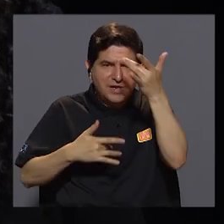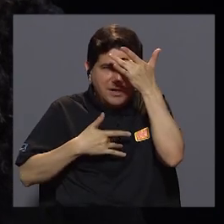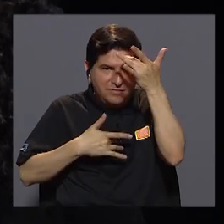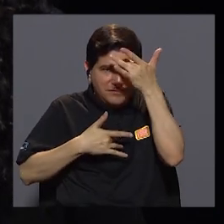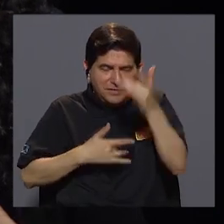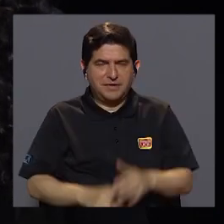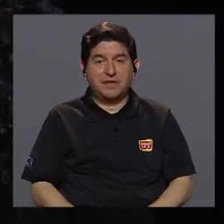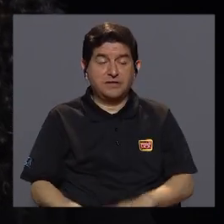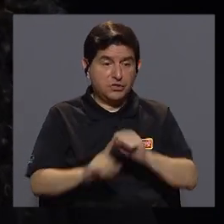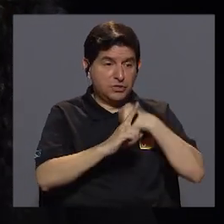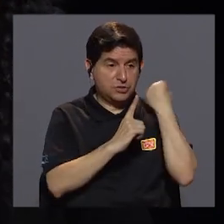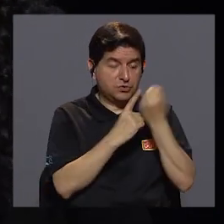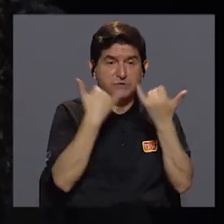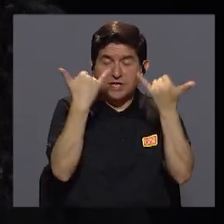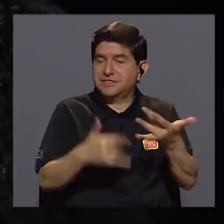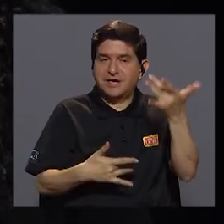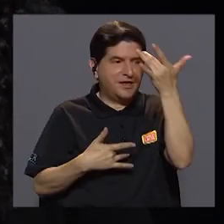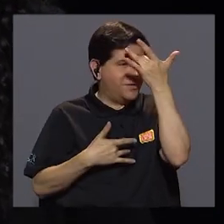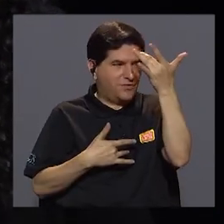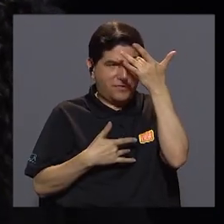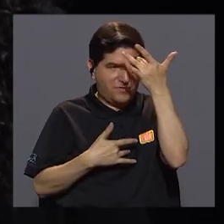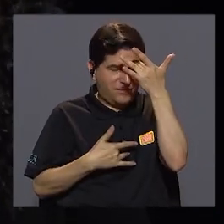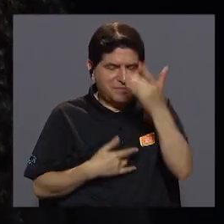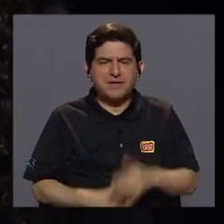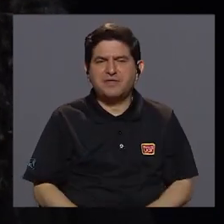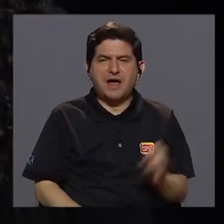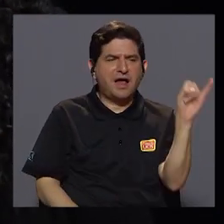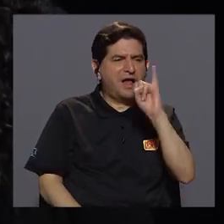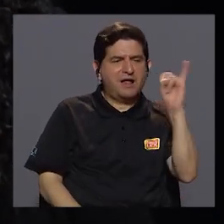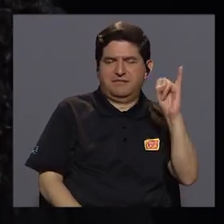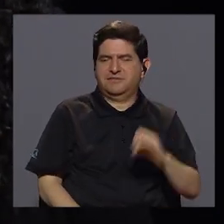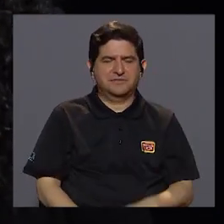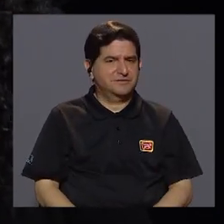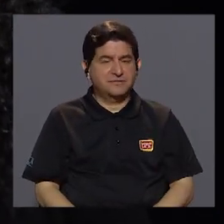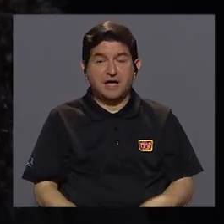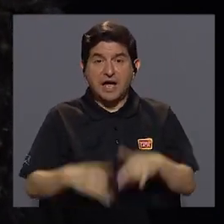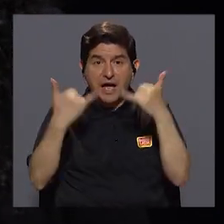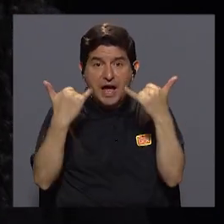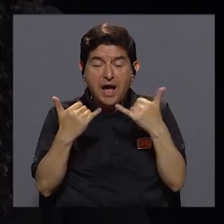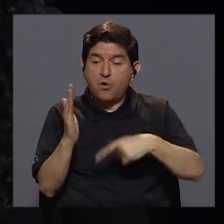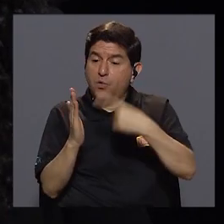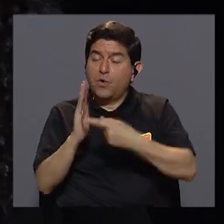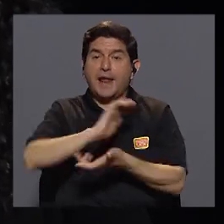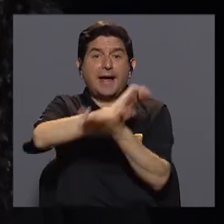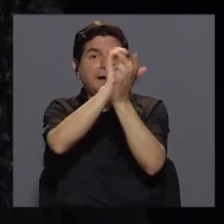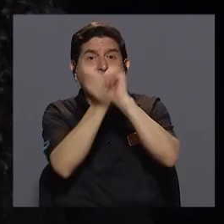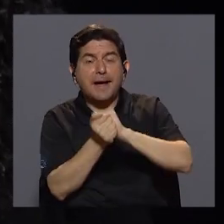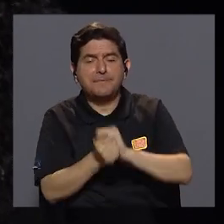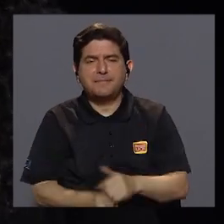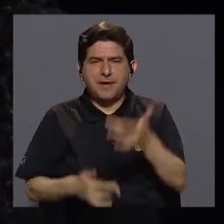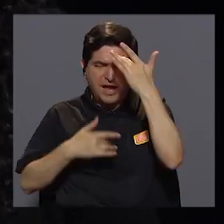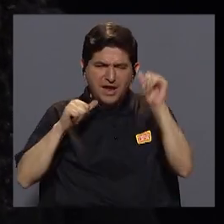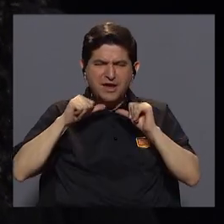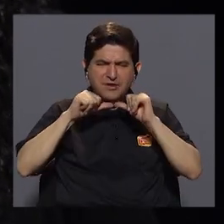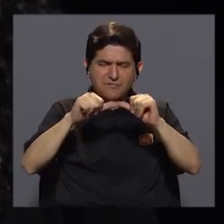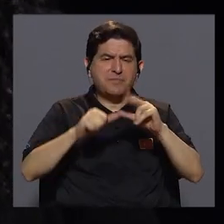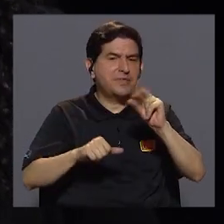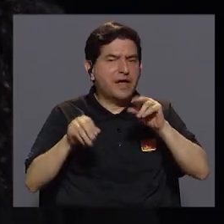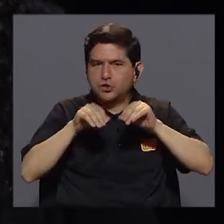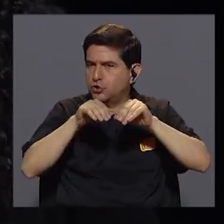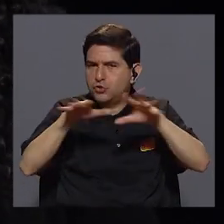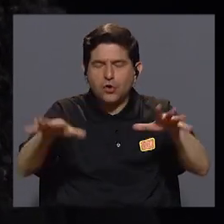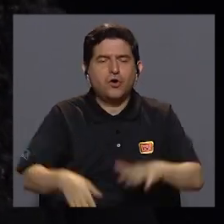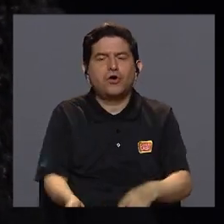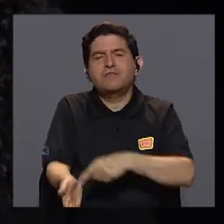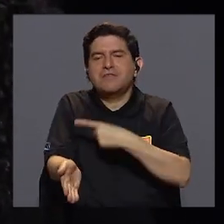Bueno, que como sociedad ya no nos enfermamos de enfermedades infecciosas, valga la redundancia, sino que el perfil cambia. Son enfermedades crónicas no transmisibles,